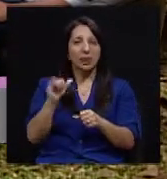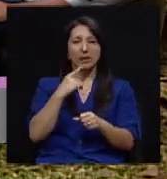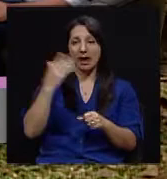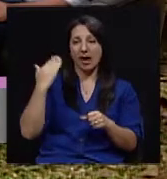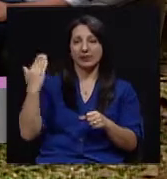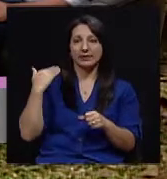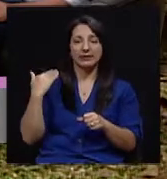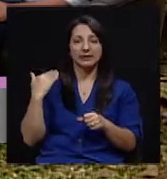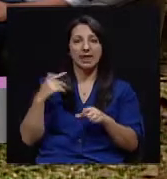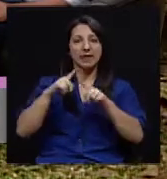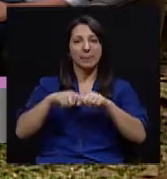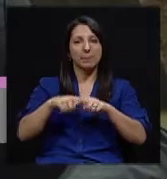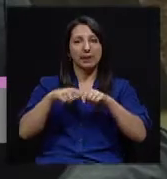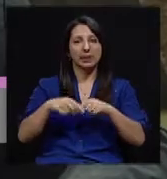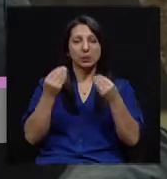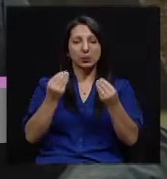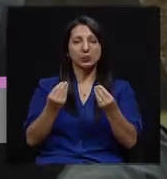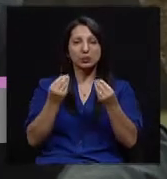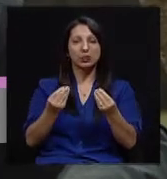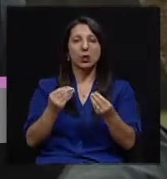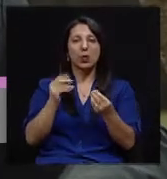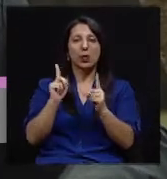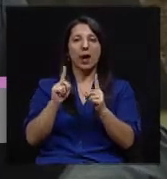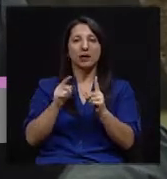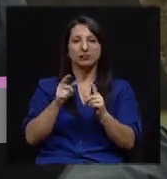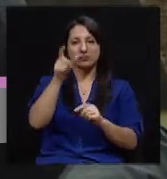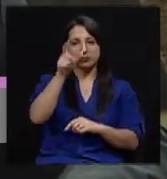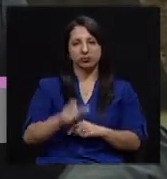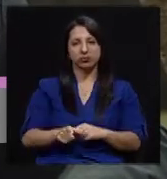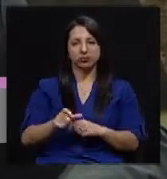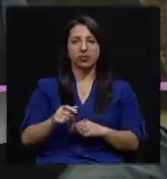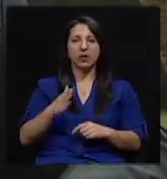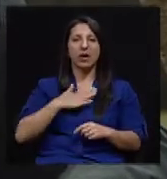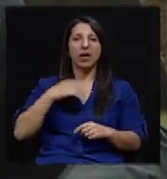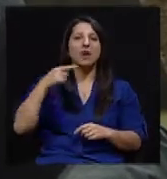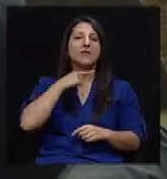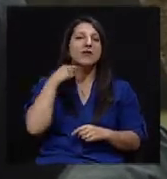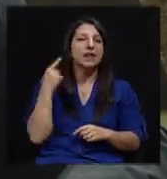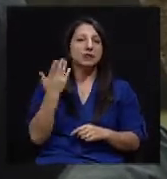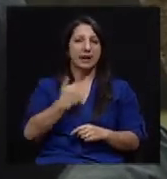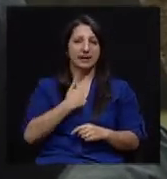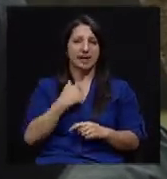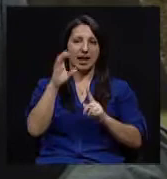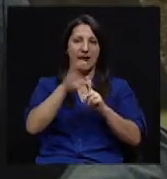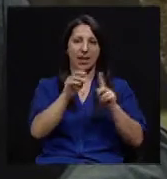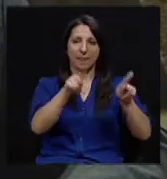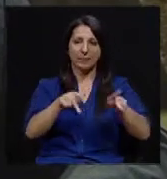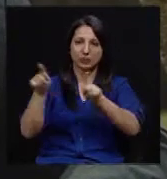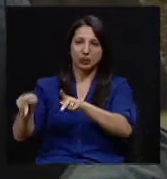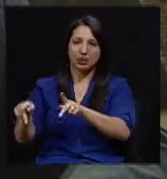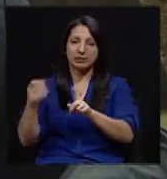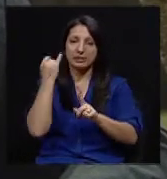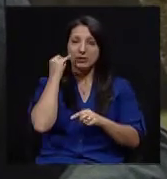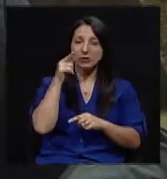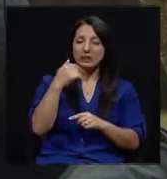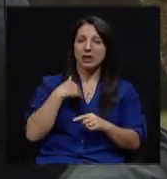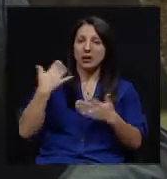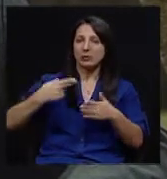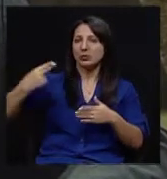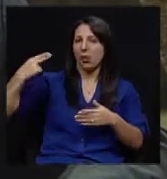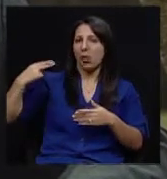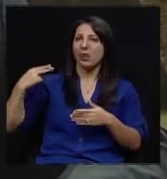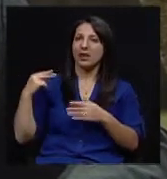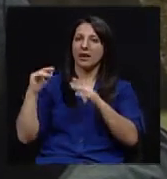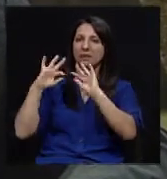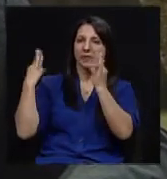al principio, depende mucho de cuál es el perfil de riesgo que tenga cada persona. Si alguien tiene una fuerte historia de herencia